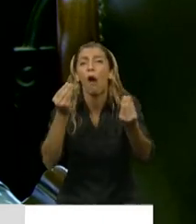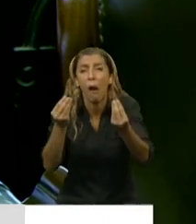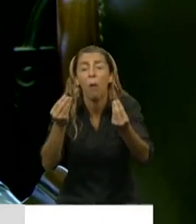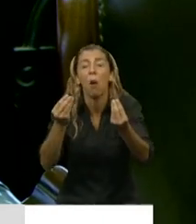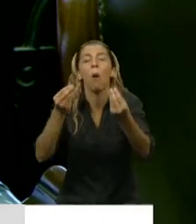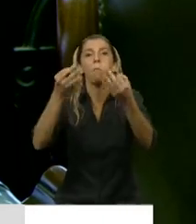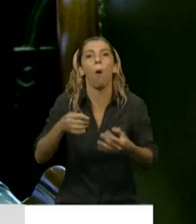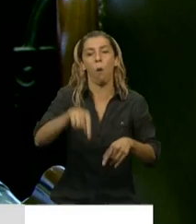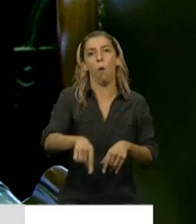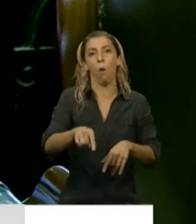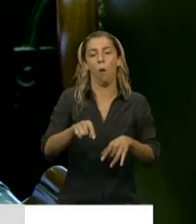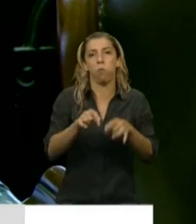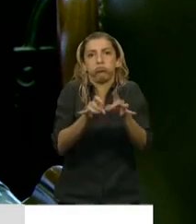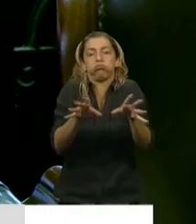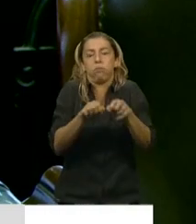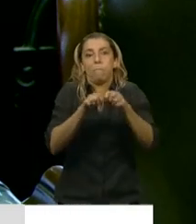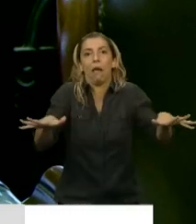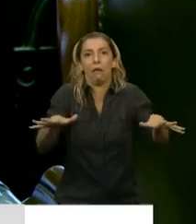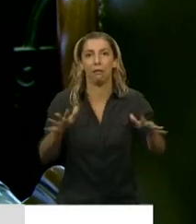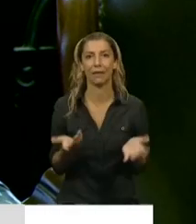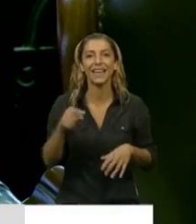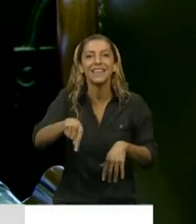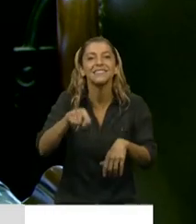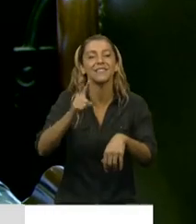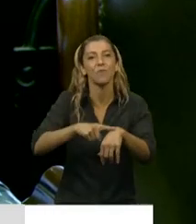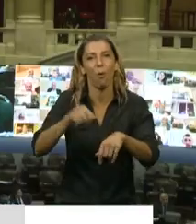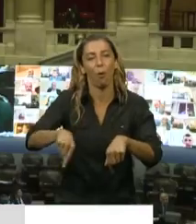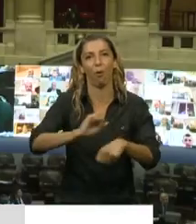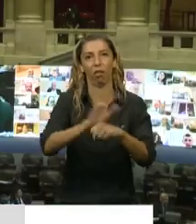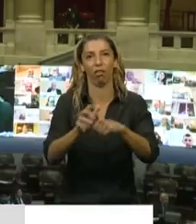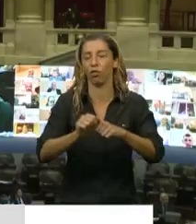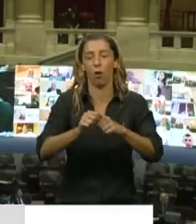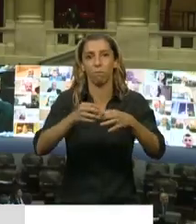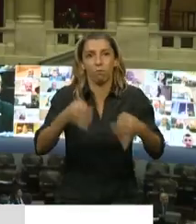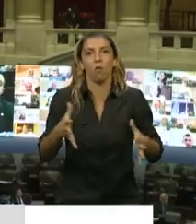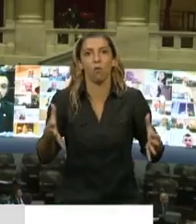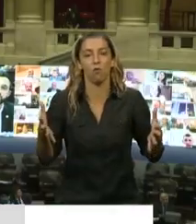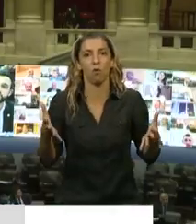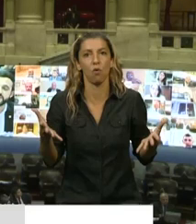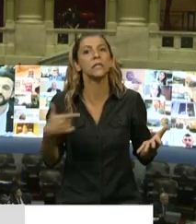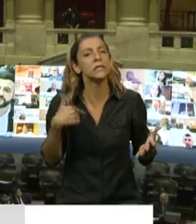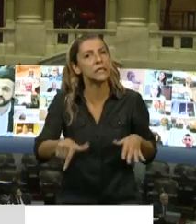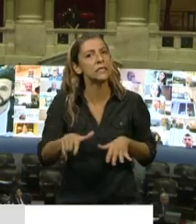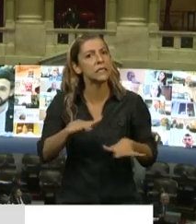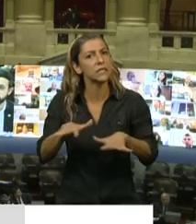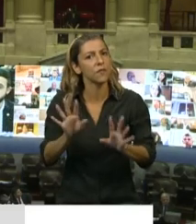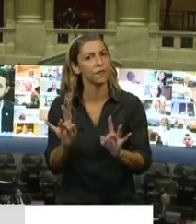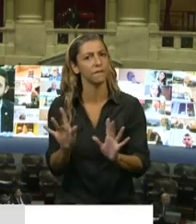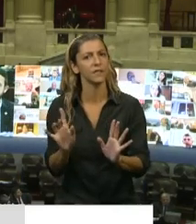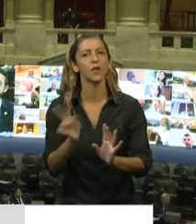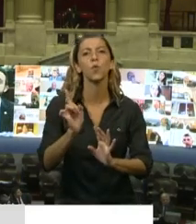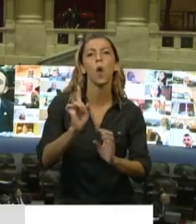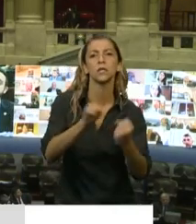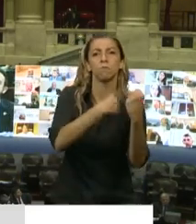Y en esa Argentina llegó el coronavirus. Entonces todo es mucho más difícil. No se trata de superpoderes.